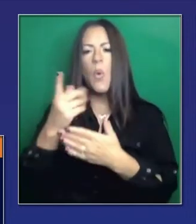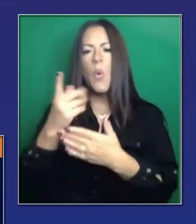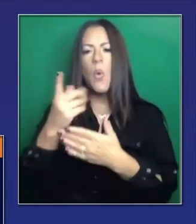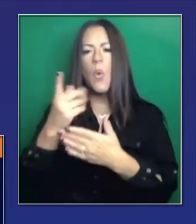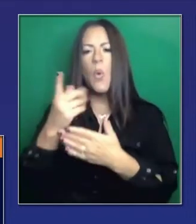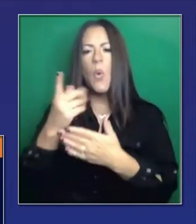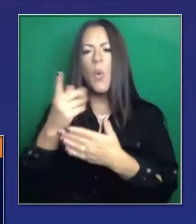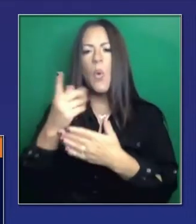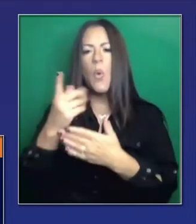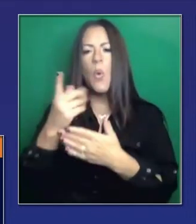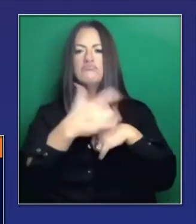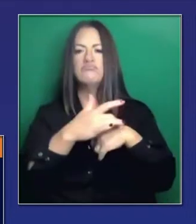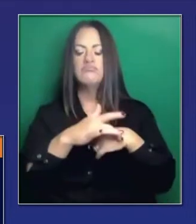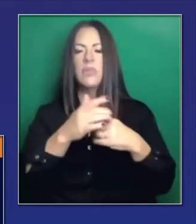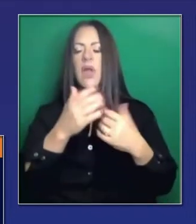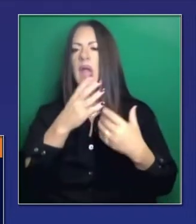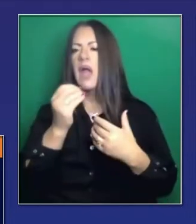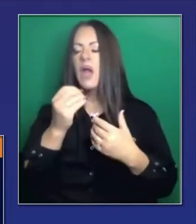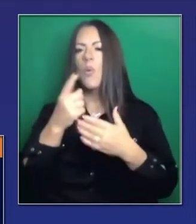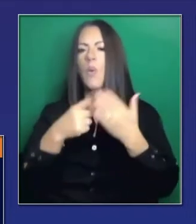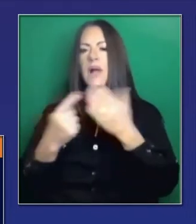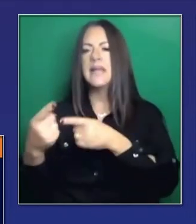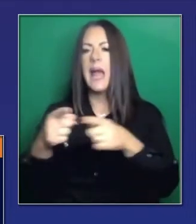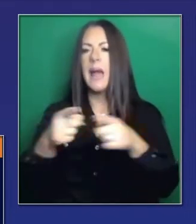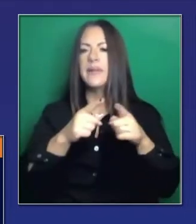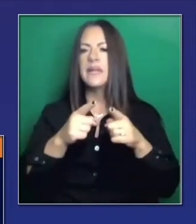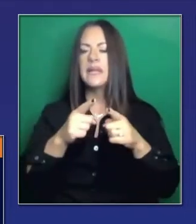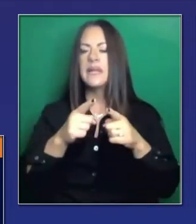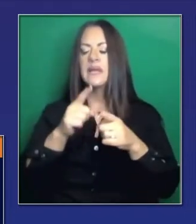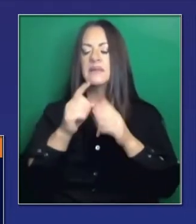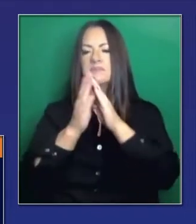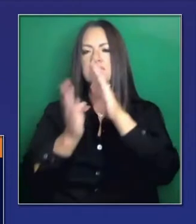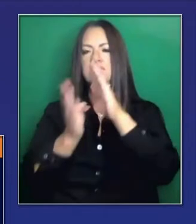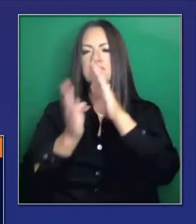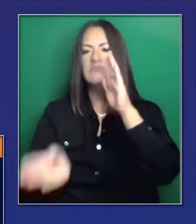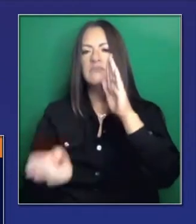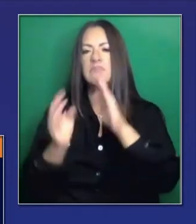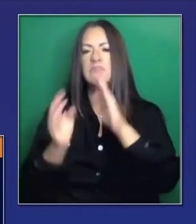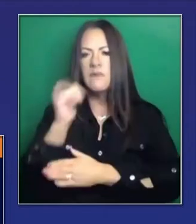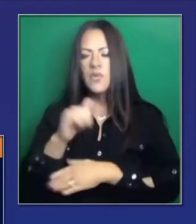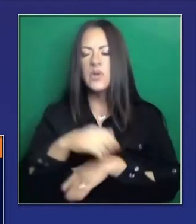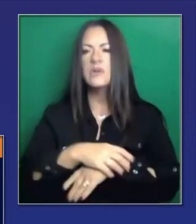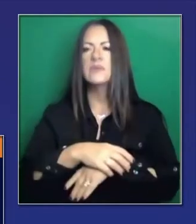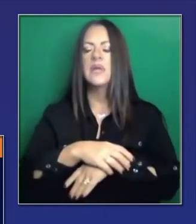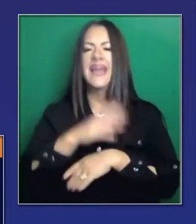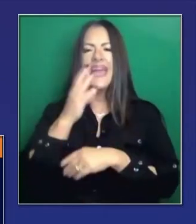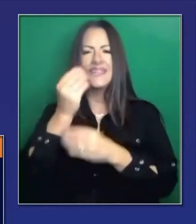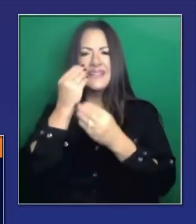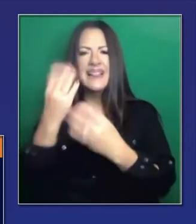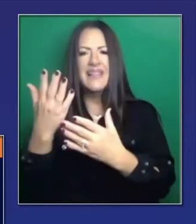lo que ha ocurrido en algunas partes del Estado. Y que es una